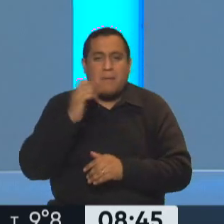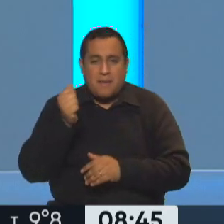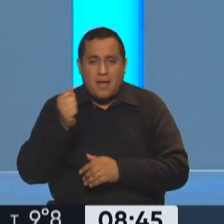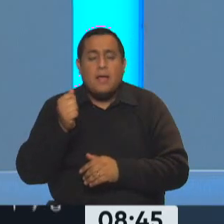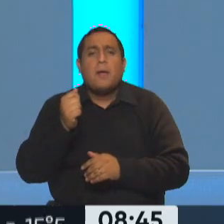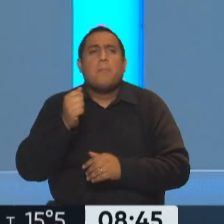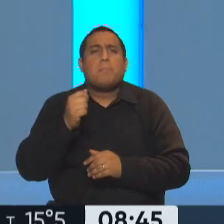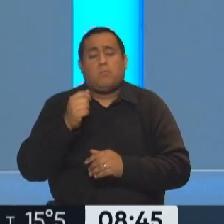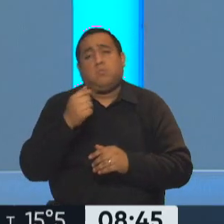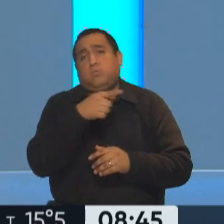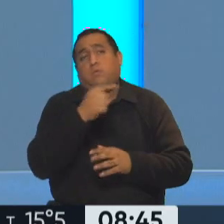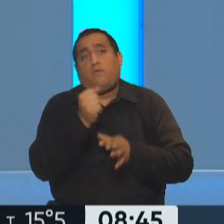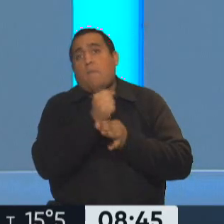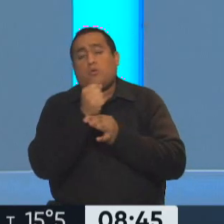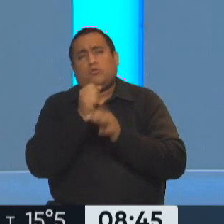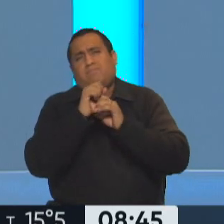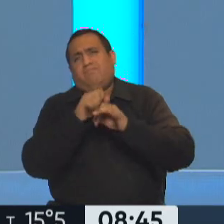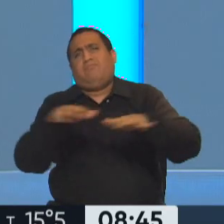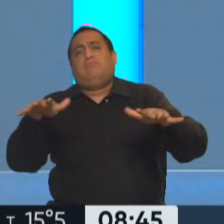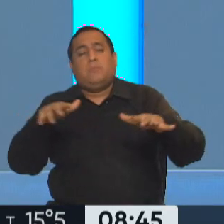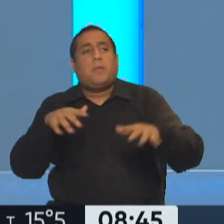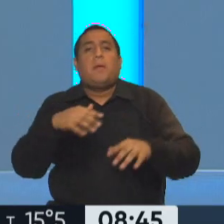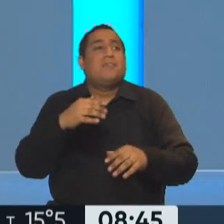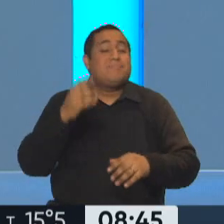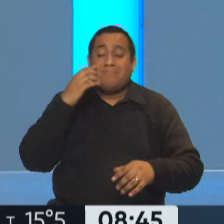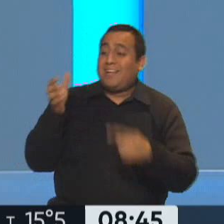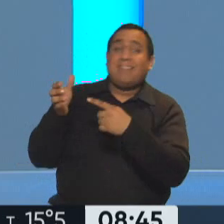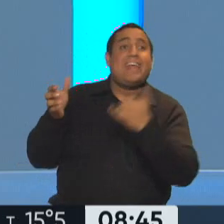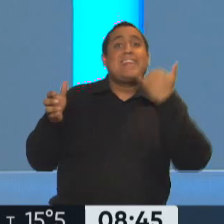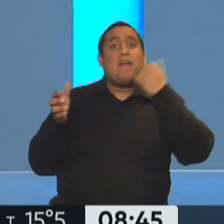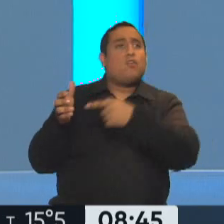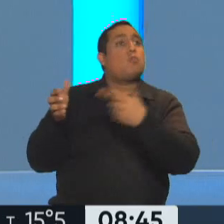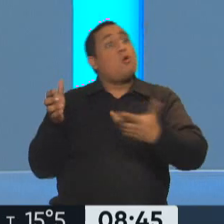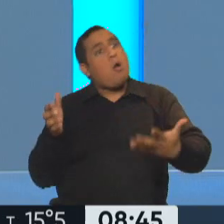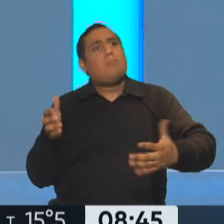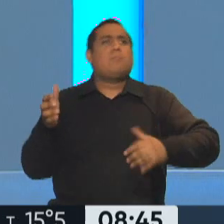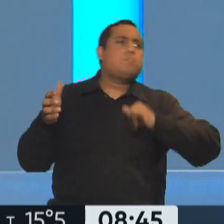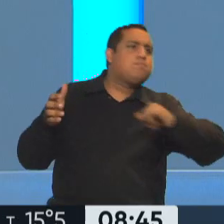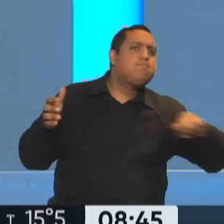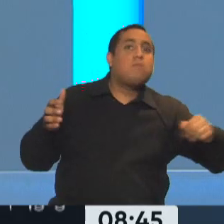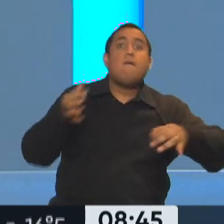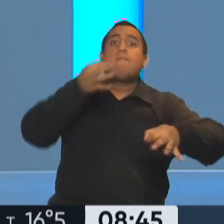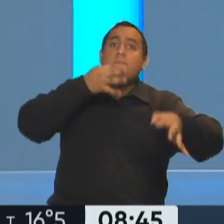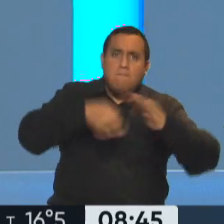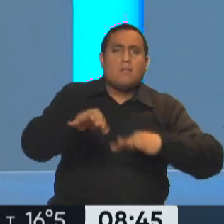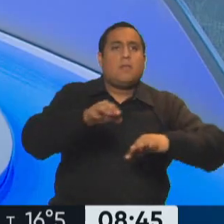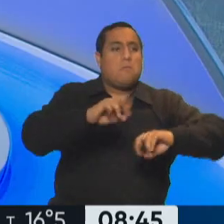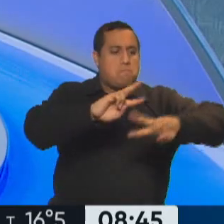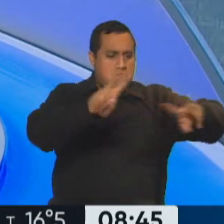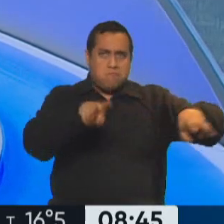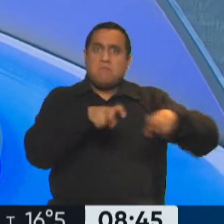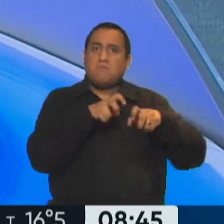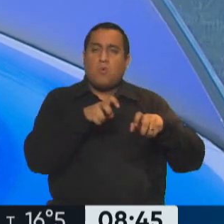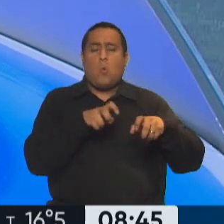los influencers tienen un poder enorme, promocionan un producto, lo venden en instantes y quizás se llenan de dinero de manera